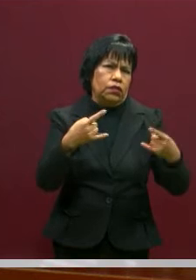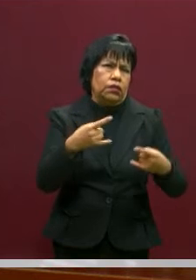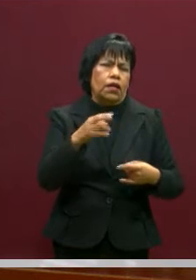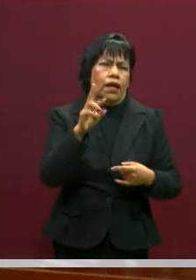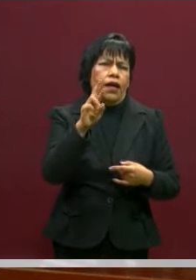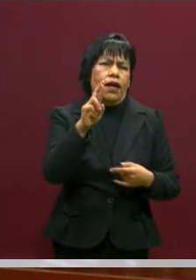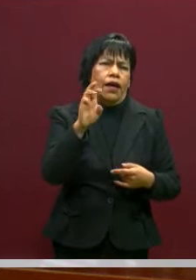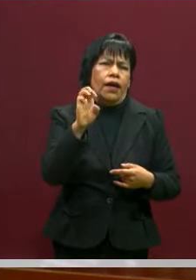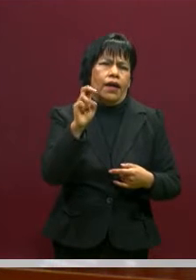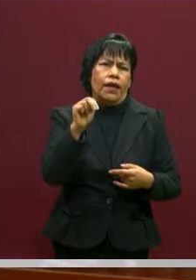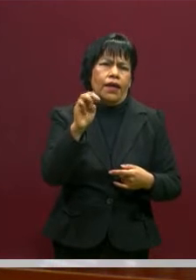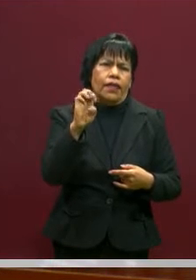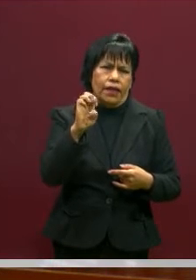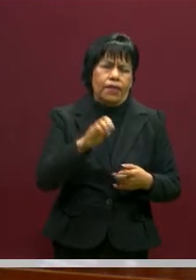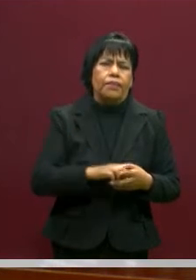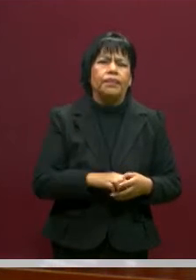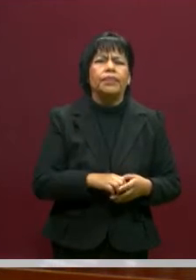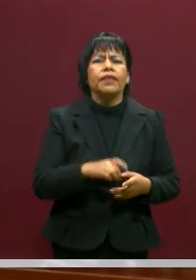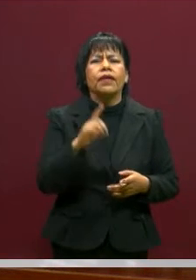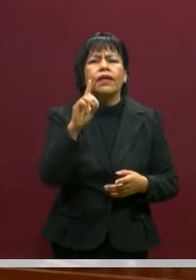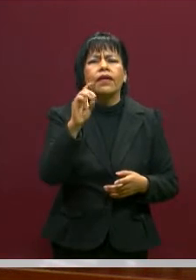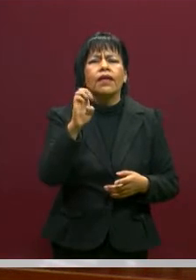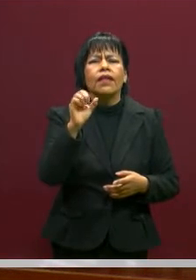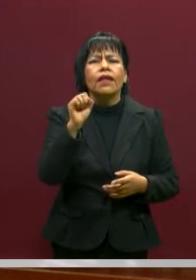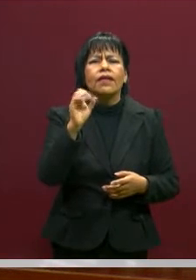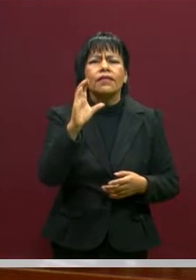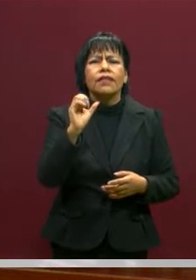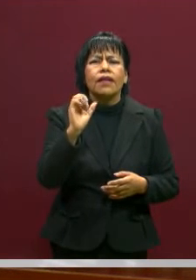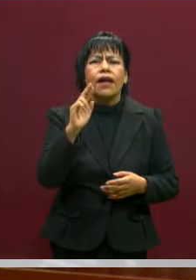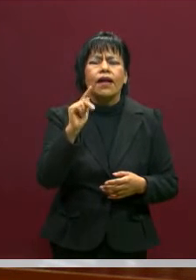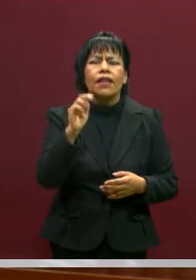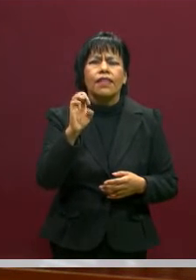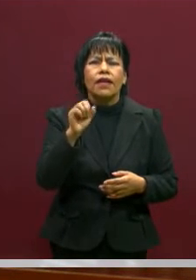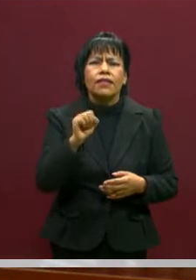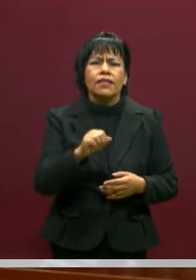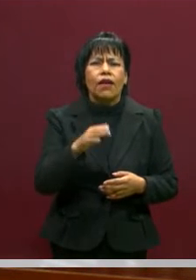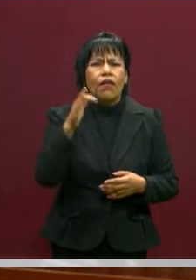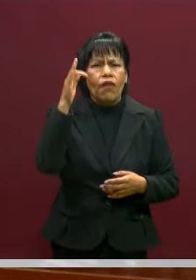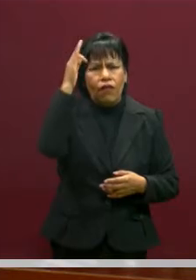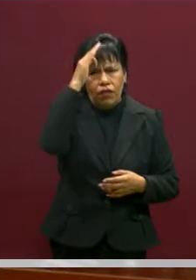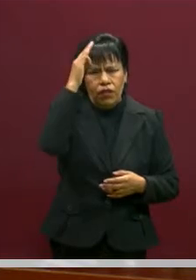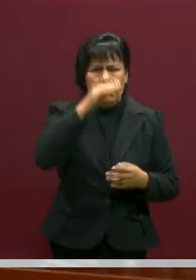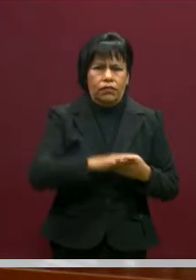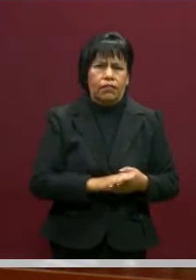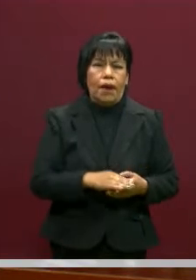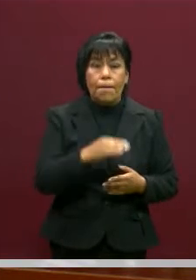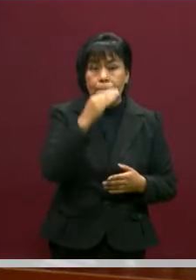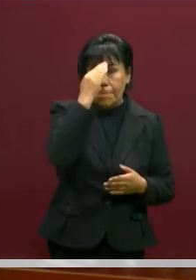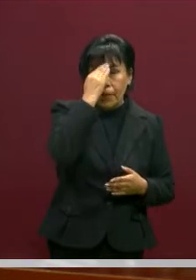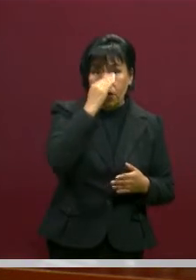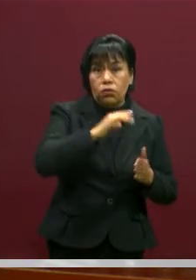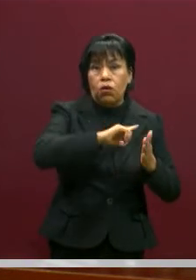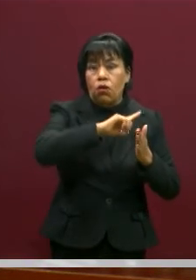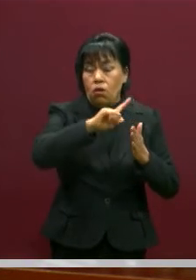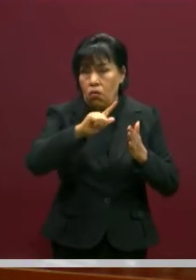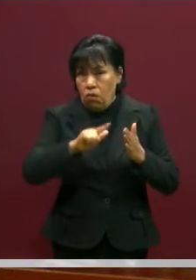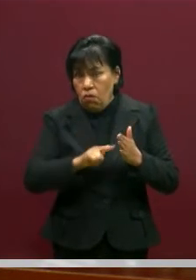Descartes, llegó a concebir una frase muy importante que decía, pienso, luego existo.